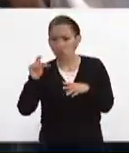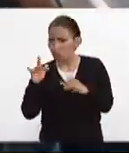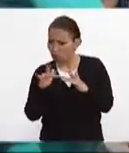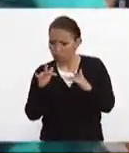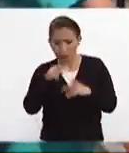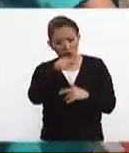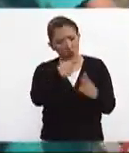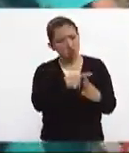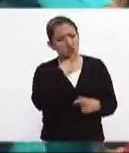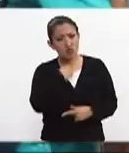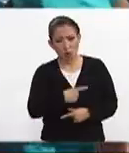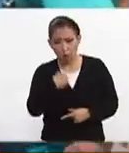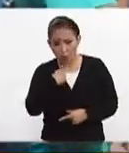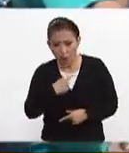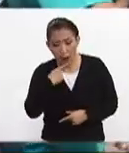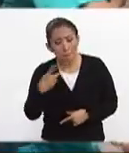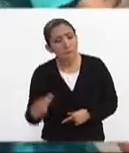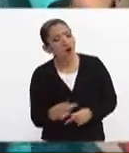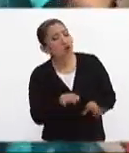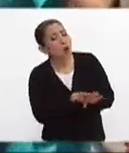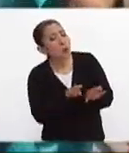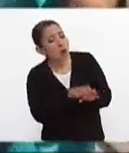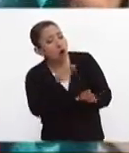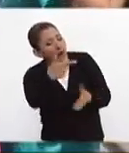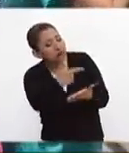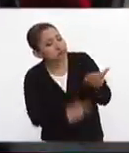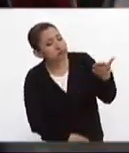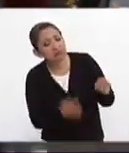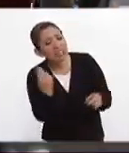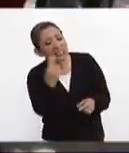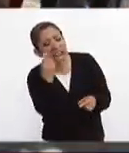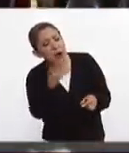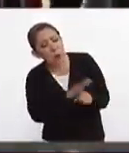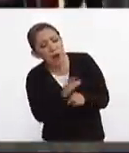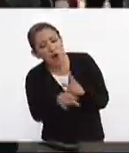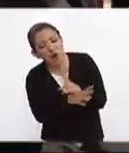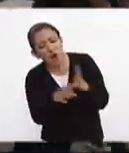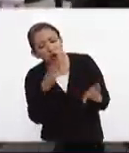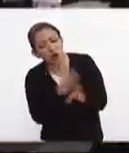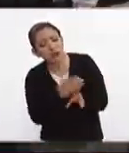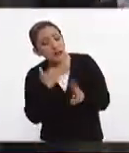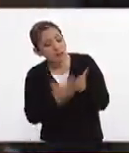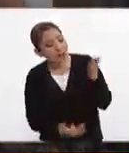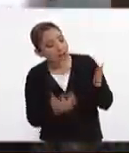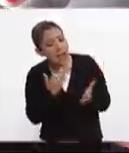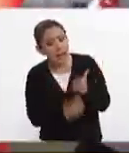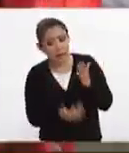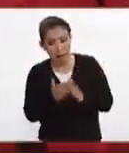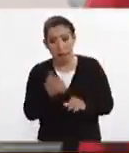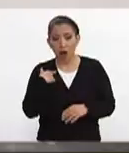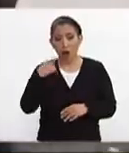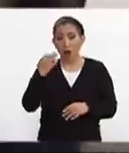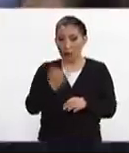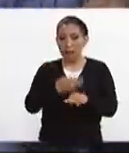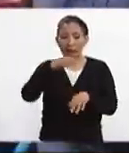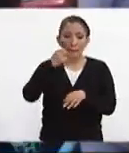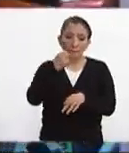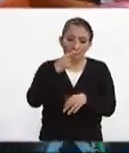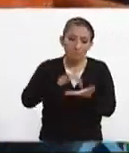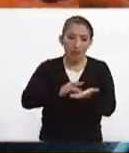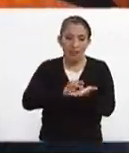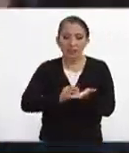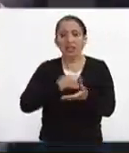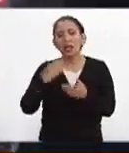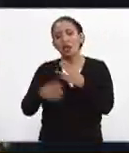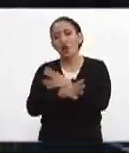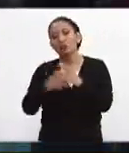contactar a la Cruz Roja en preguntar cuáles son los insumos específicamente que les están haciendo falta ahorita medicamentos y materiales